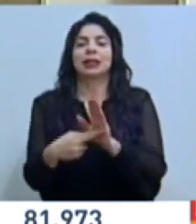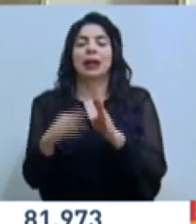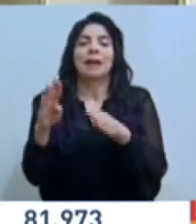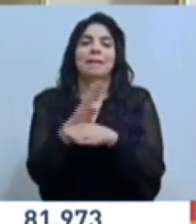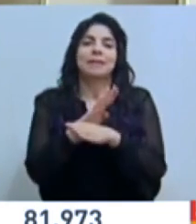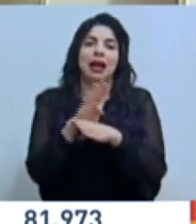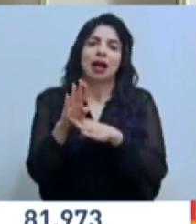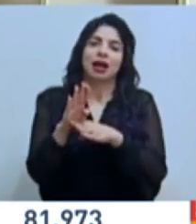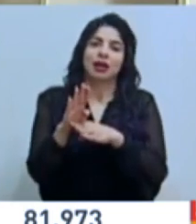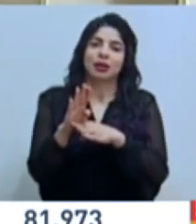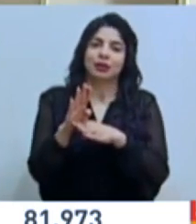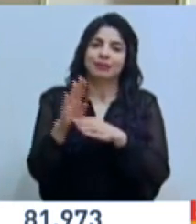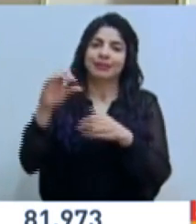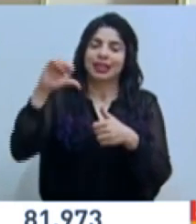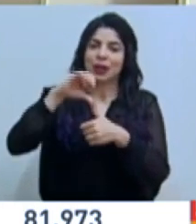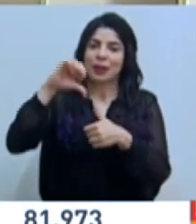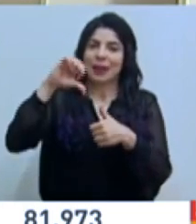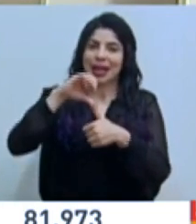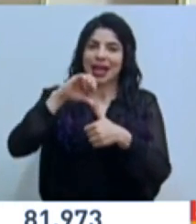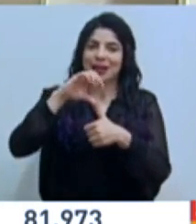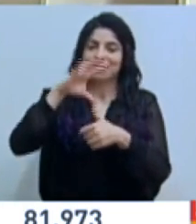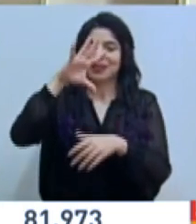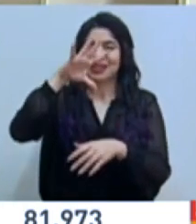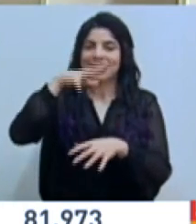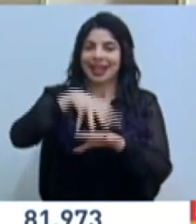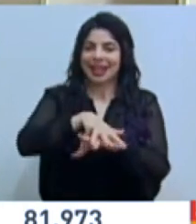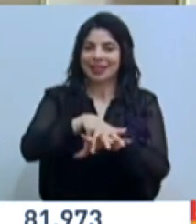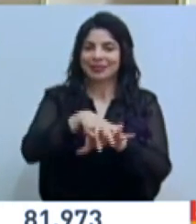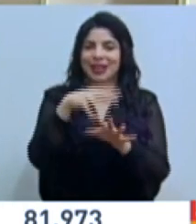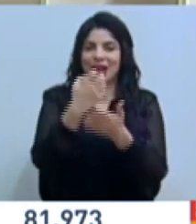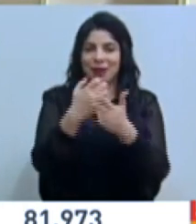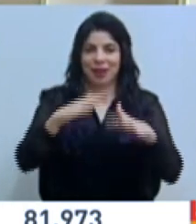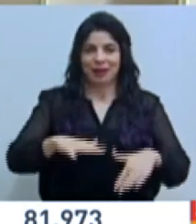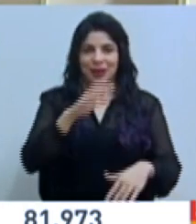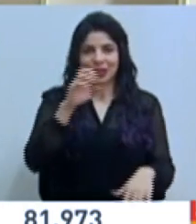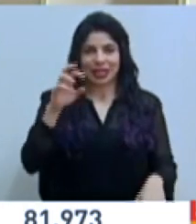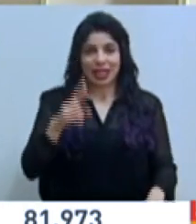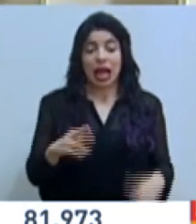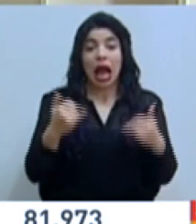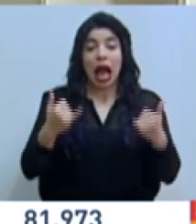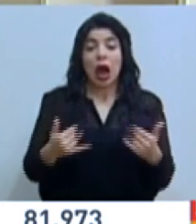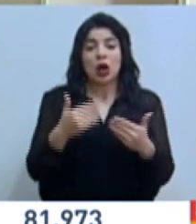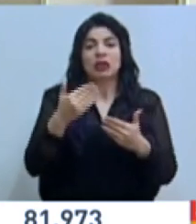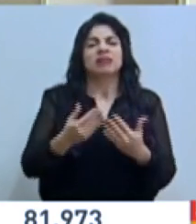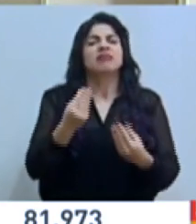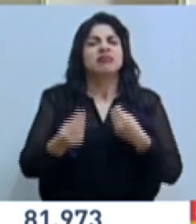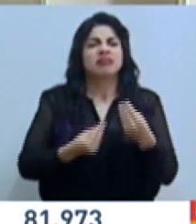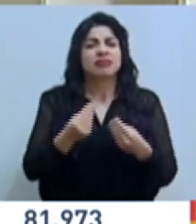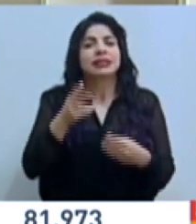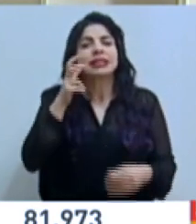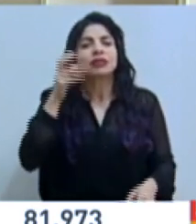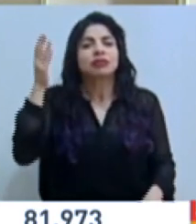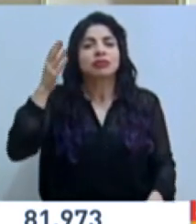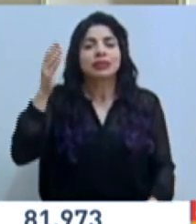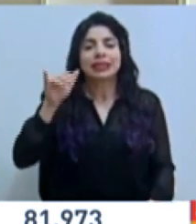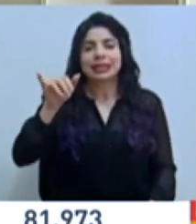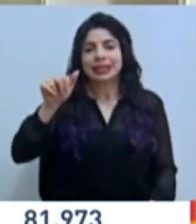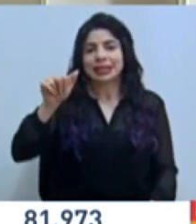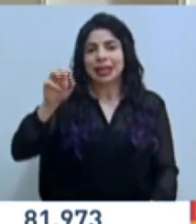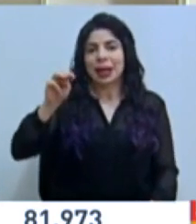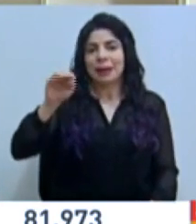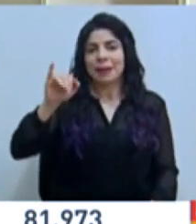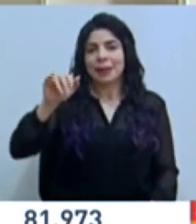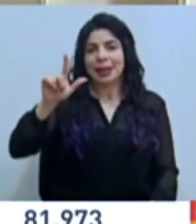Banco Centroamericano. Centroamericano de Integración Económica en Costa Rica. A continuación, vamos a escuchar a la señora Yamila Mata,